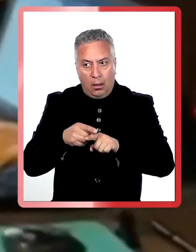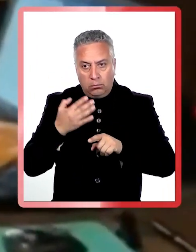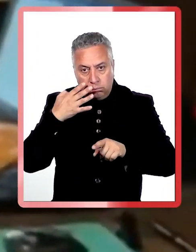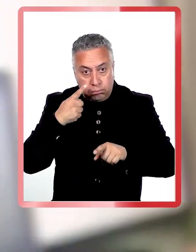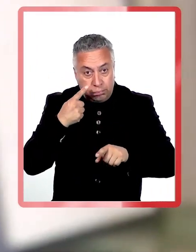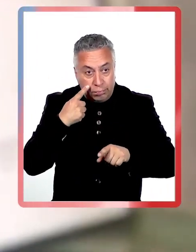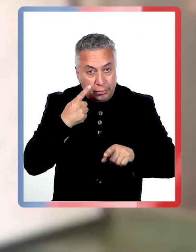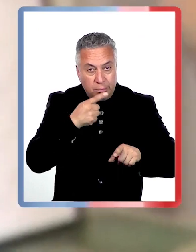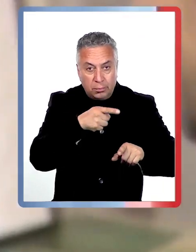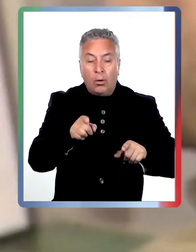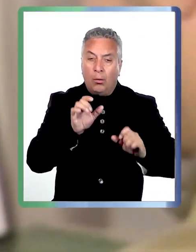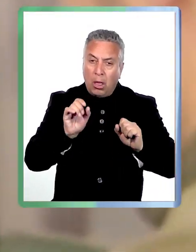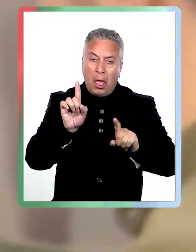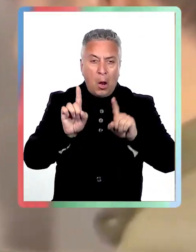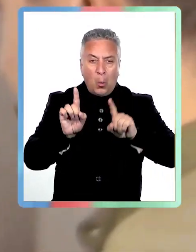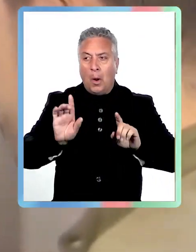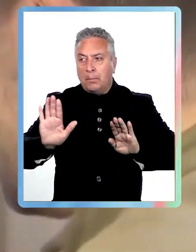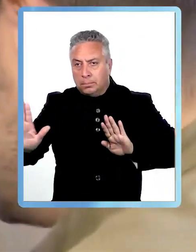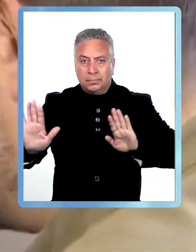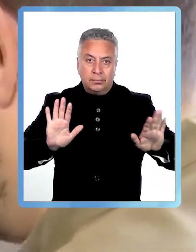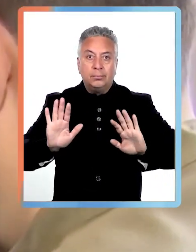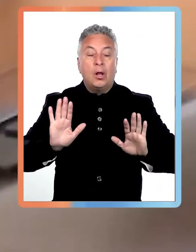será solo parte del recuerdo.